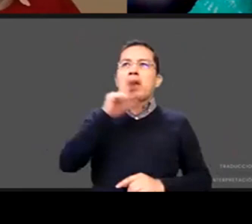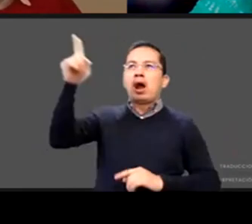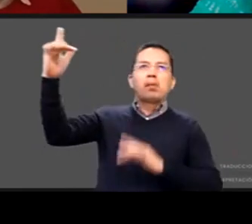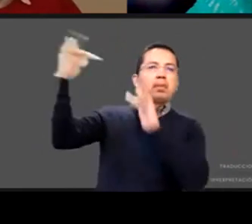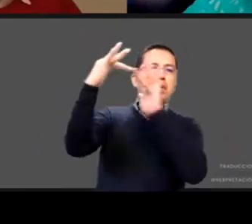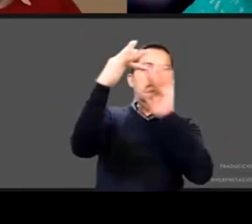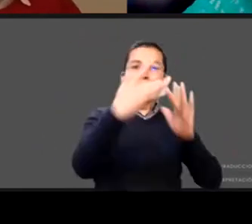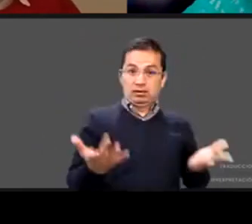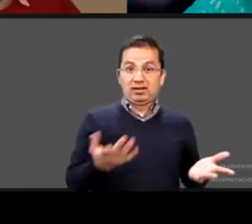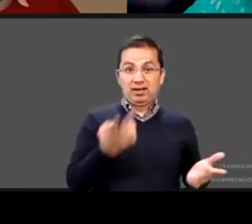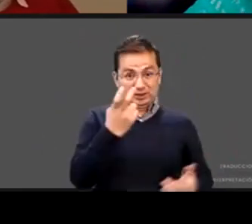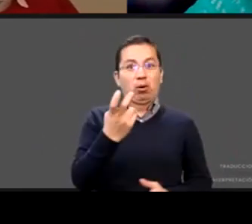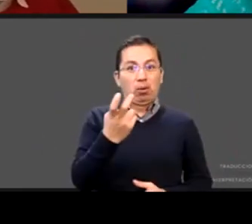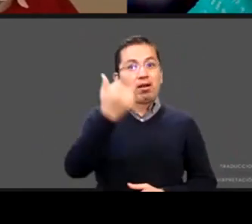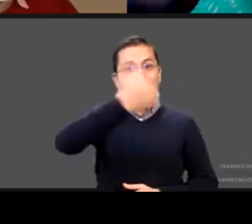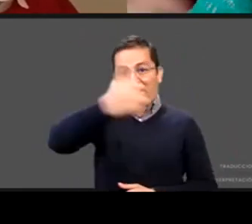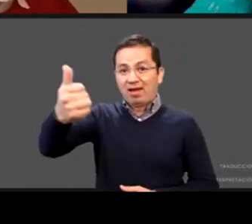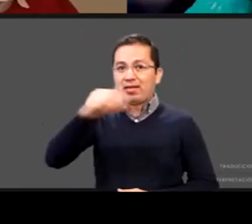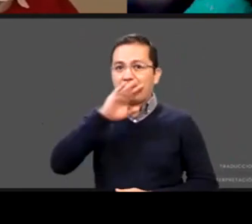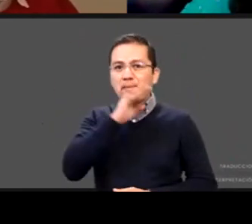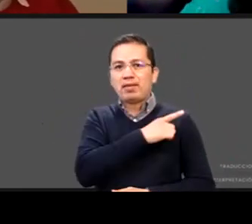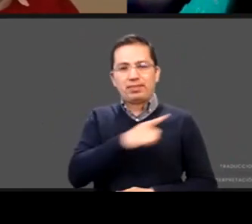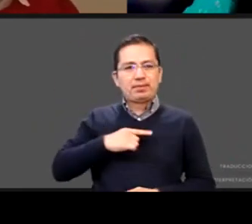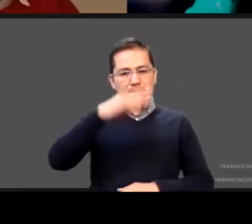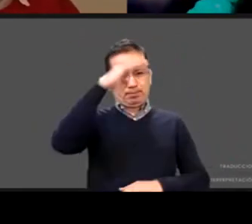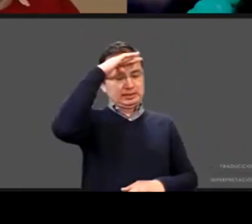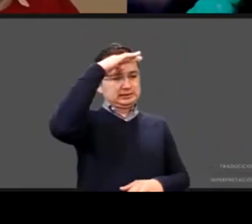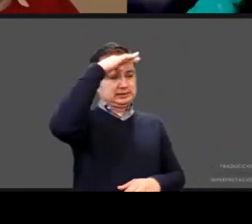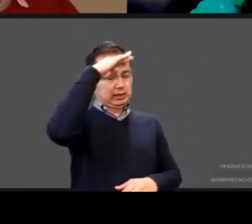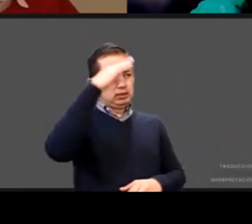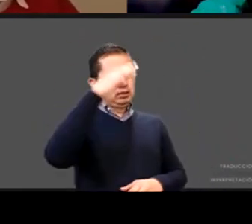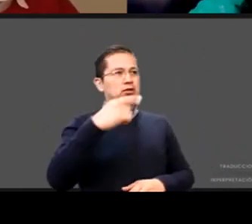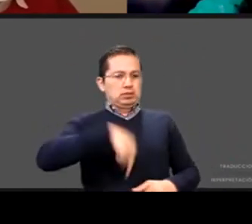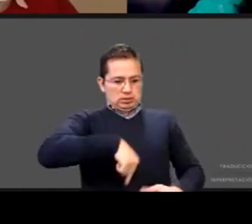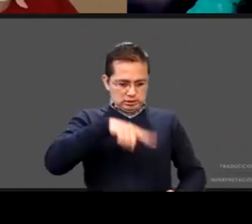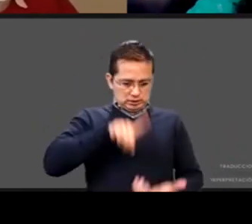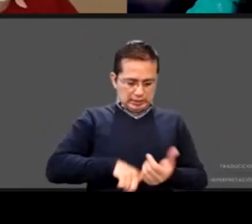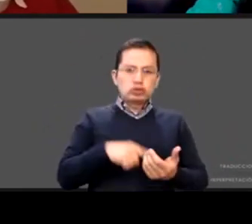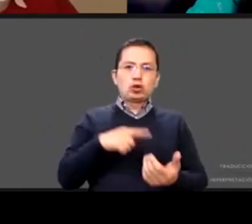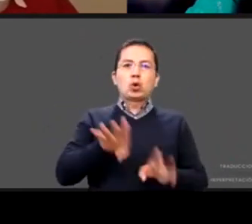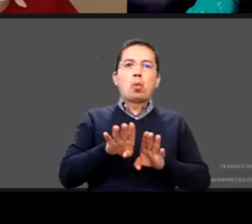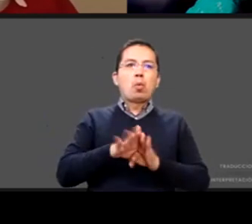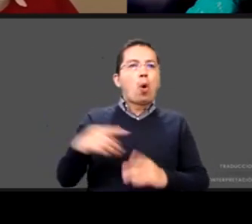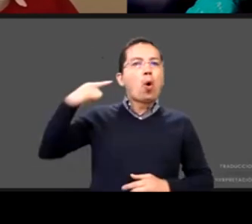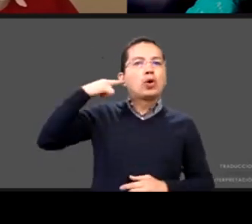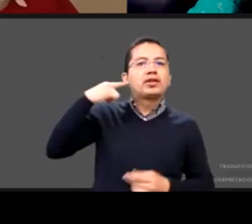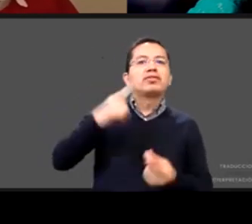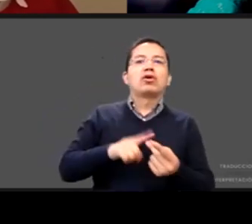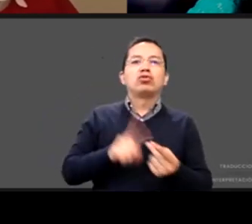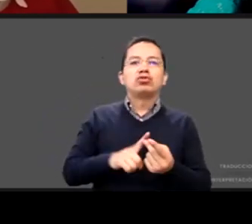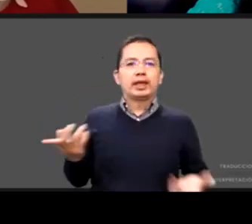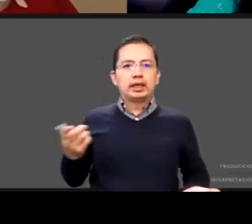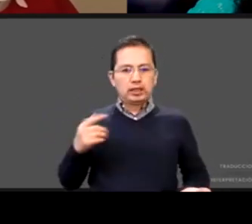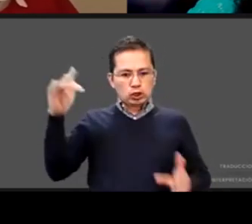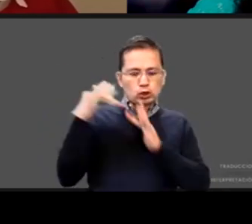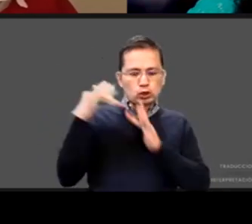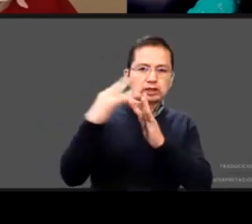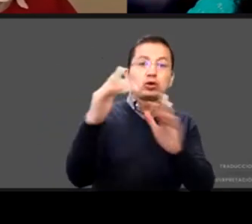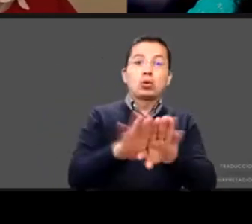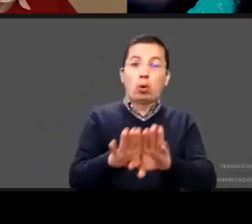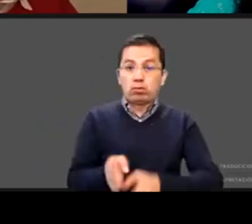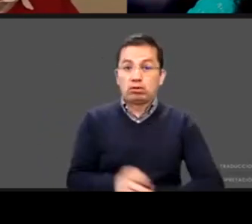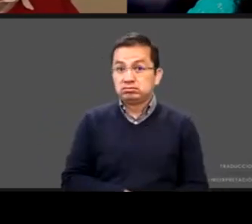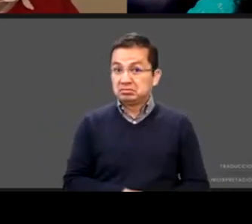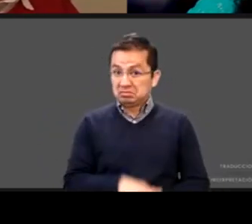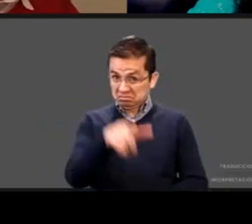de personas que dicen ¿y es que dónde escuchó esa palabrota el niño? pues habría que preguntarse si tal vez no lo ha hablado desde que nació el niño pero no